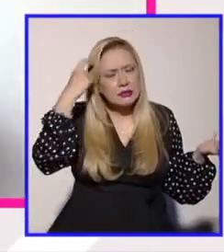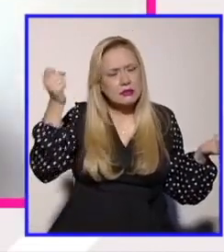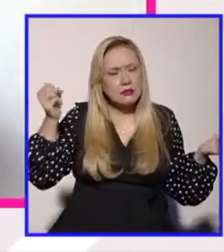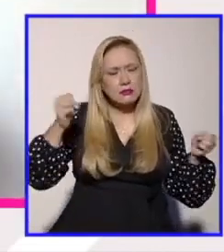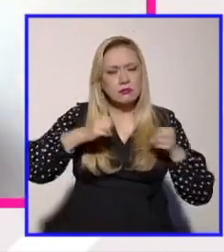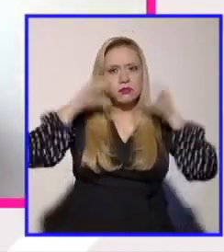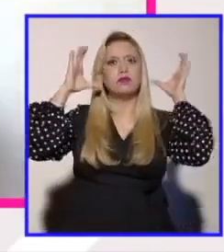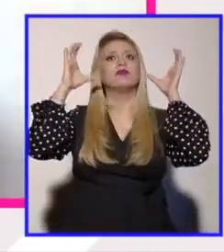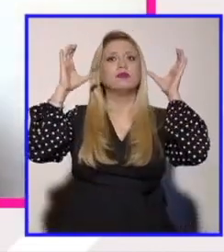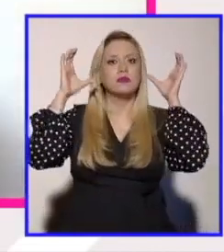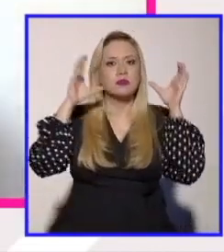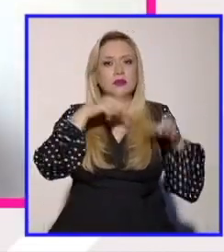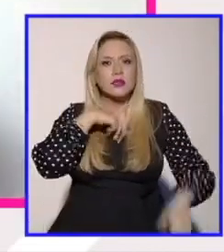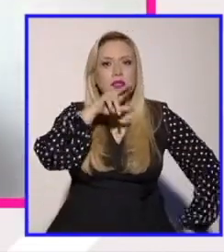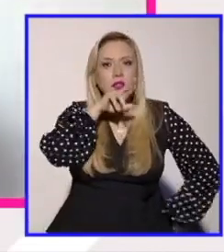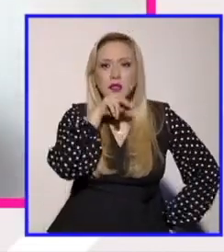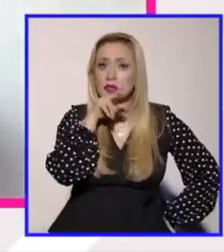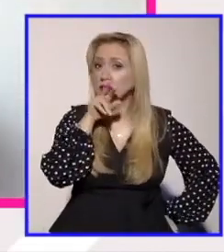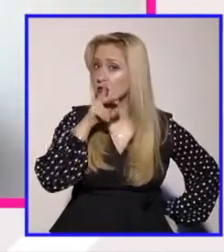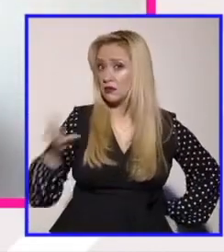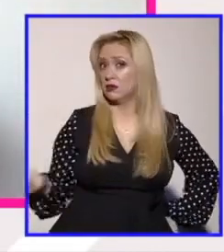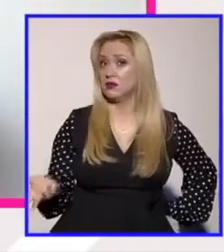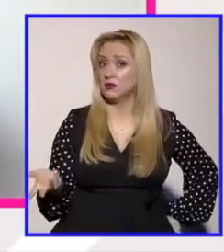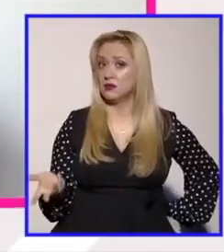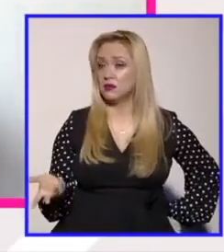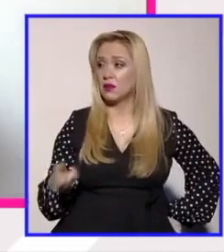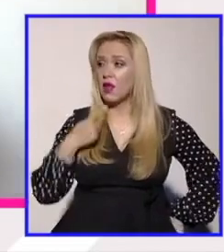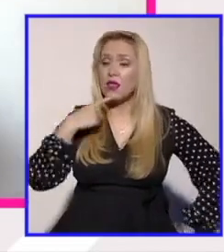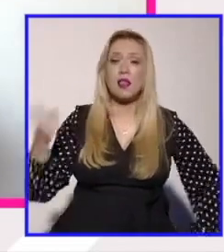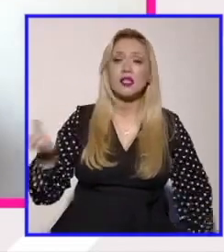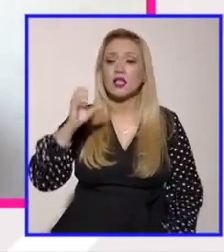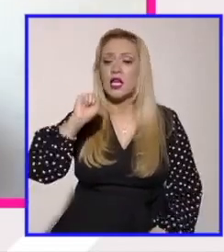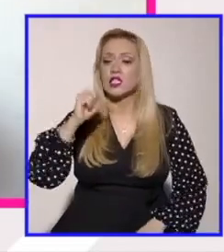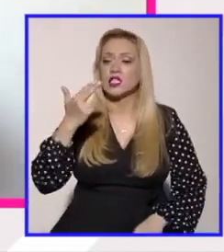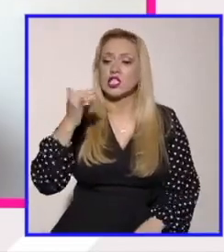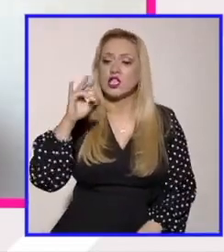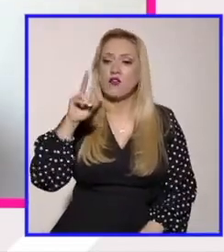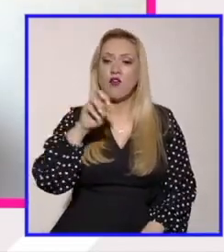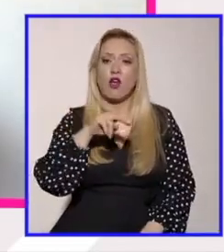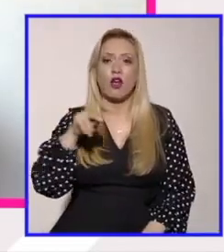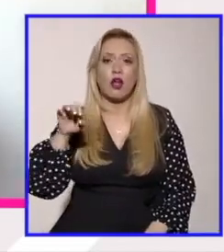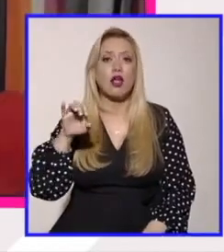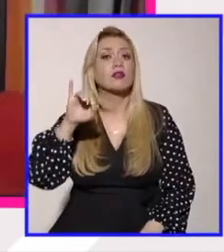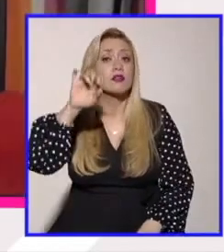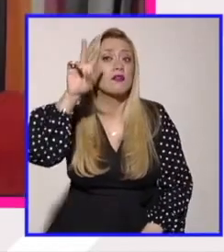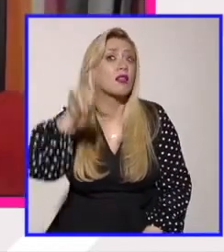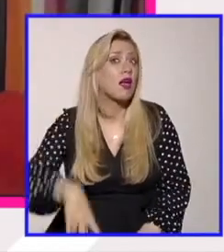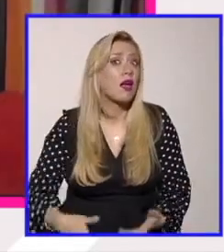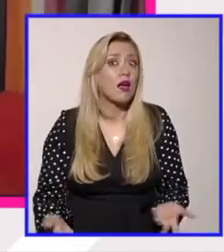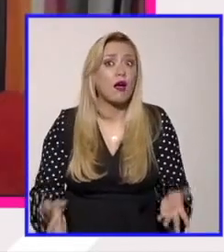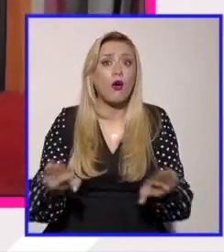regresar a esto que decía Chivón en cuanto a lo que aporta el transfeminismo